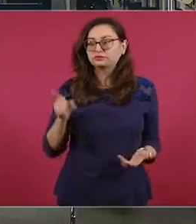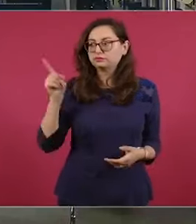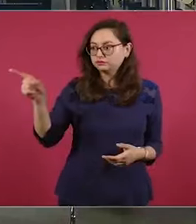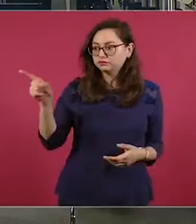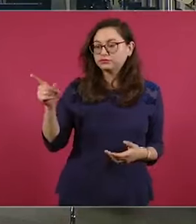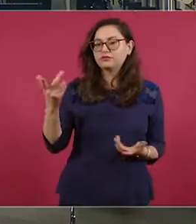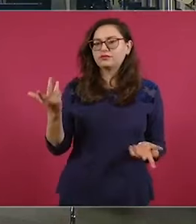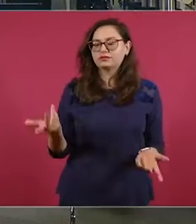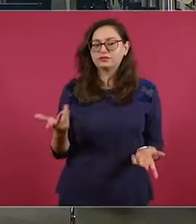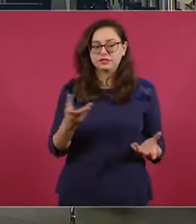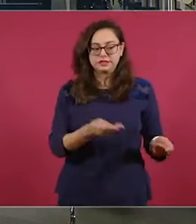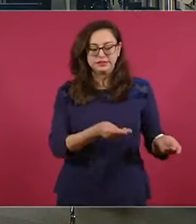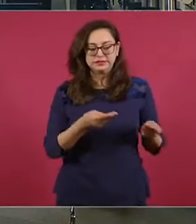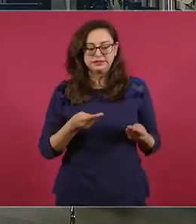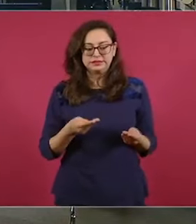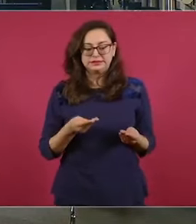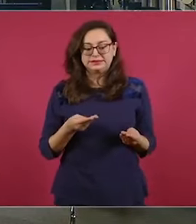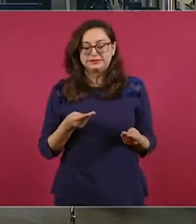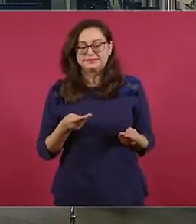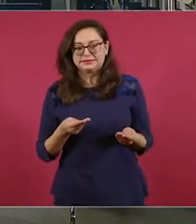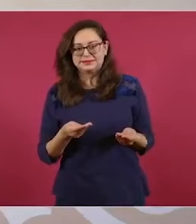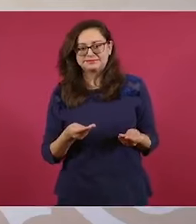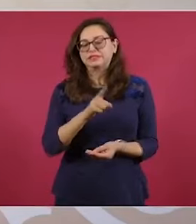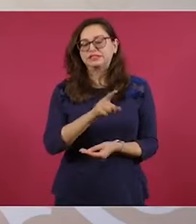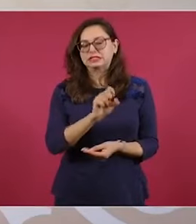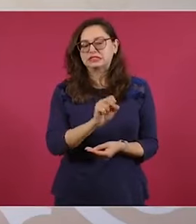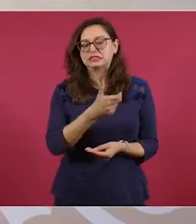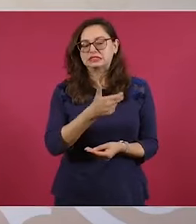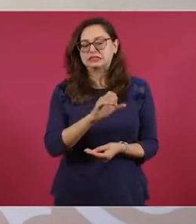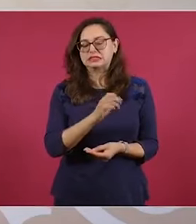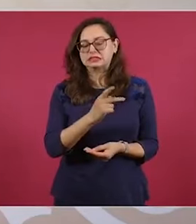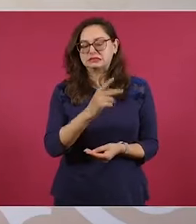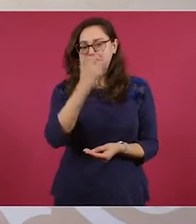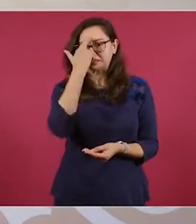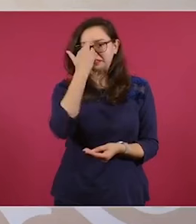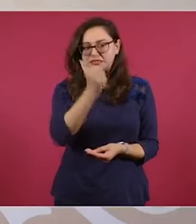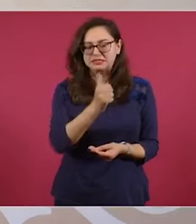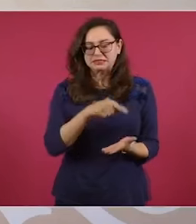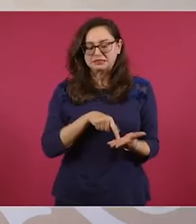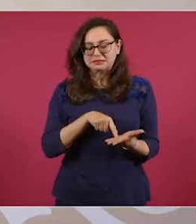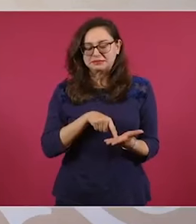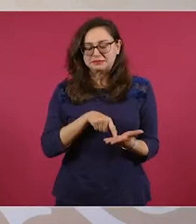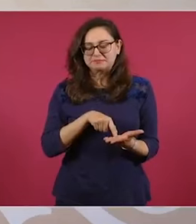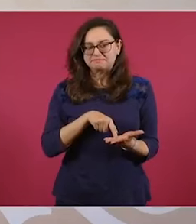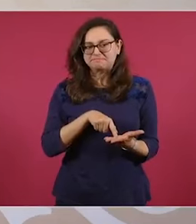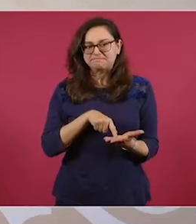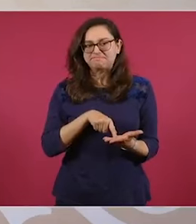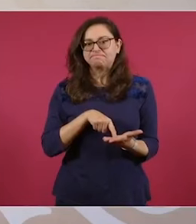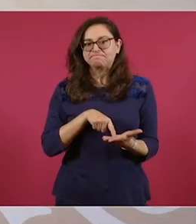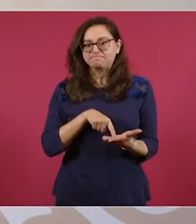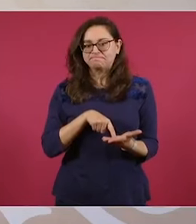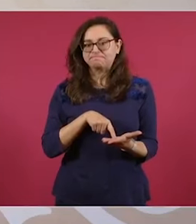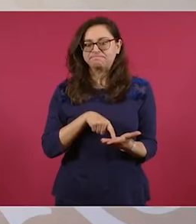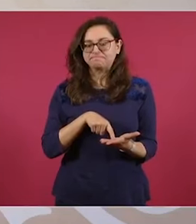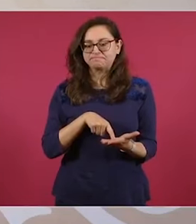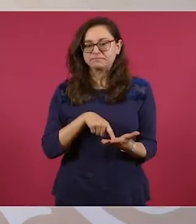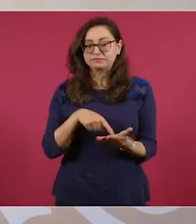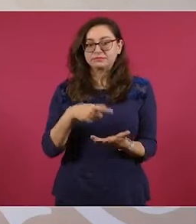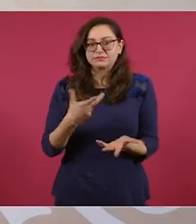que se tiene que pagar ese dinero y la Constitución es clara y hay